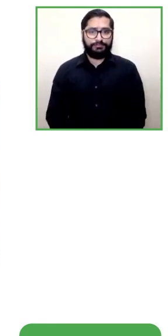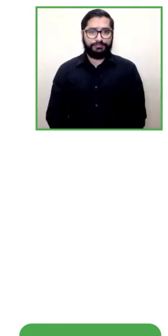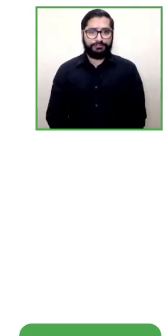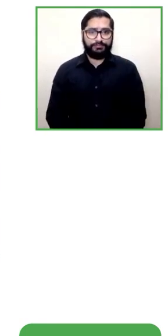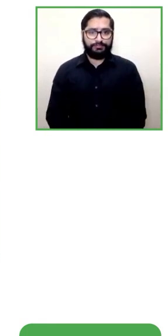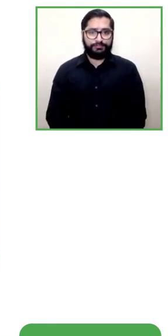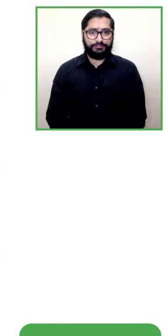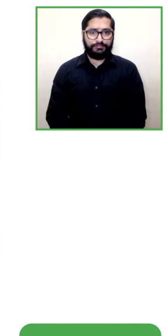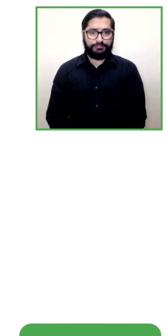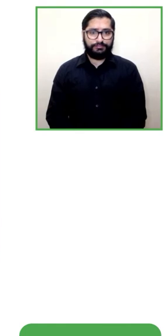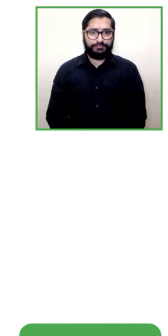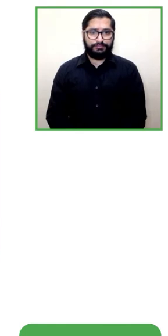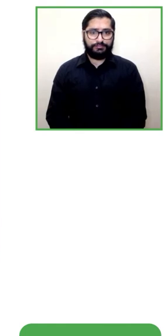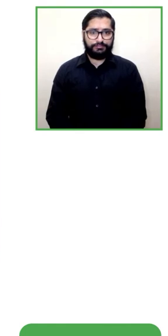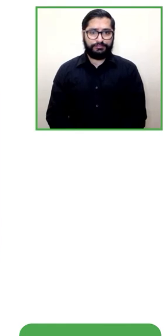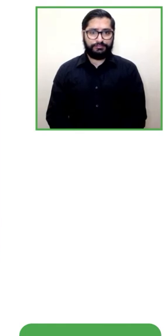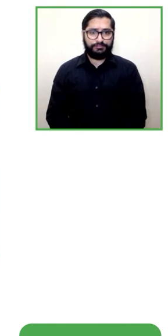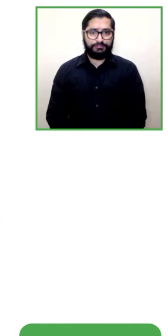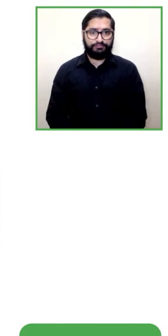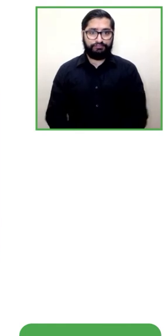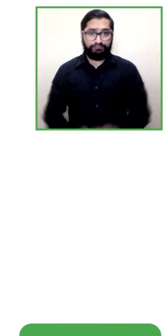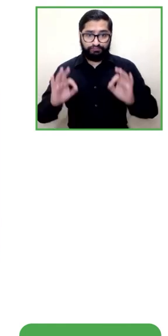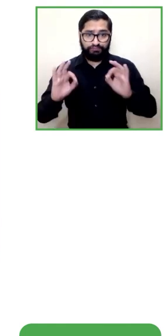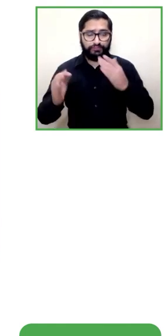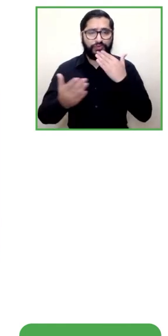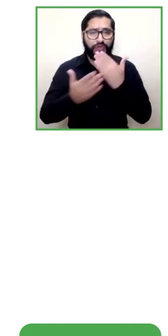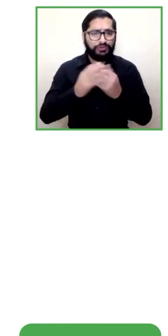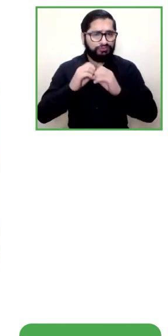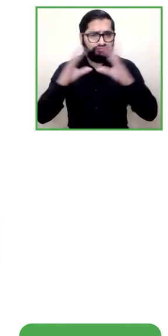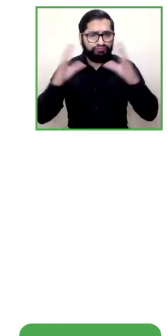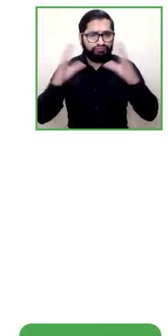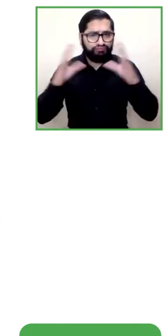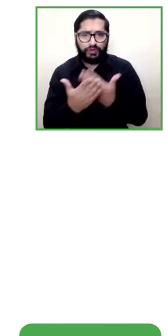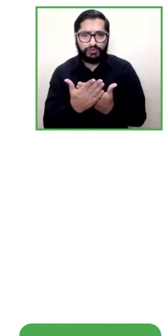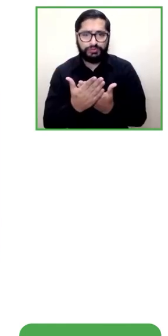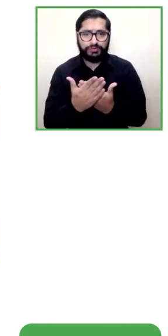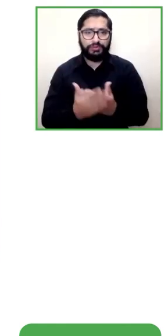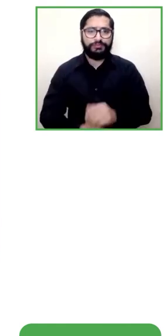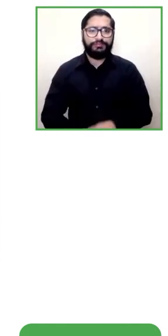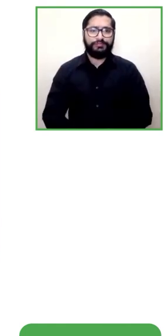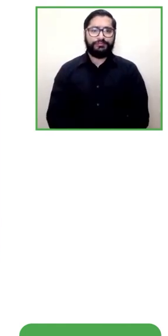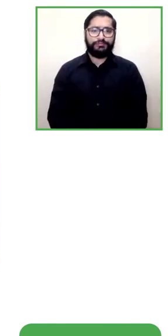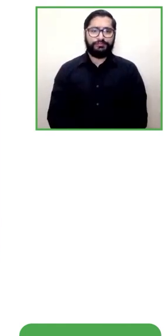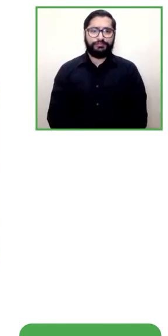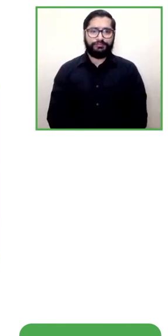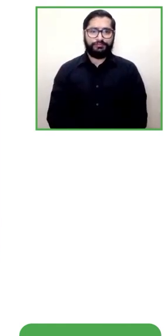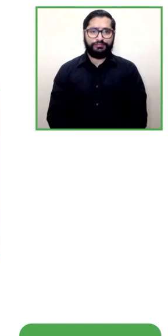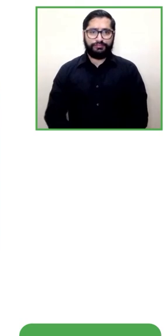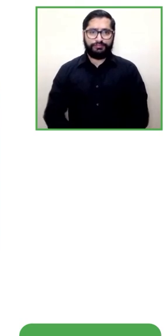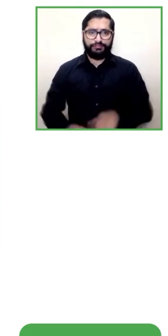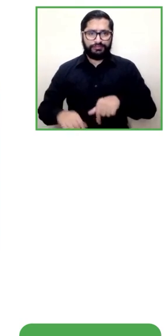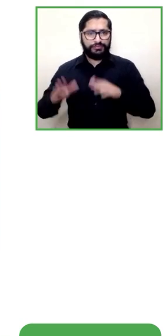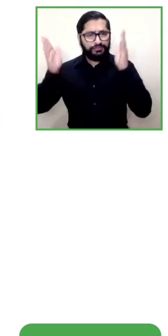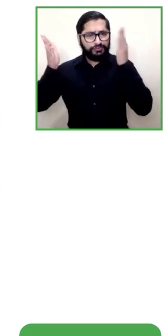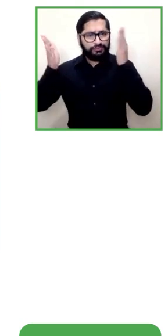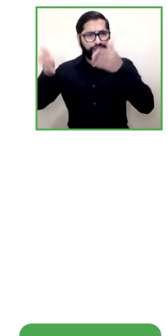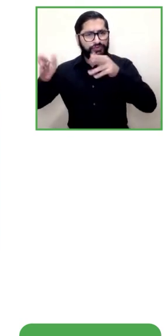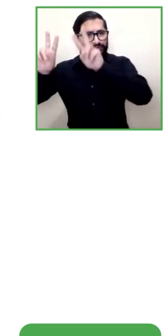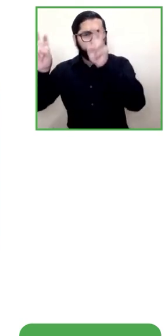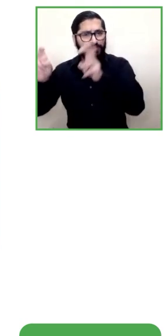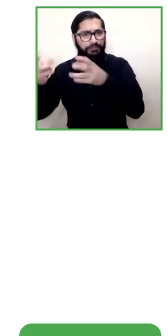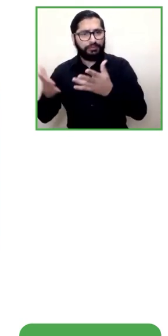genial muchas gracias y en ese aspecto ¿cuál fue el mayor desafío que tuvieron?